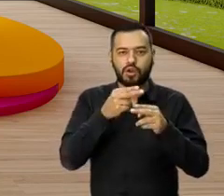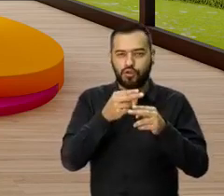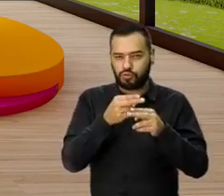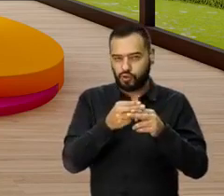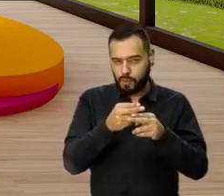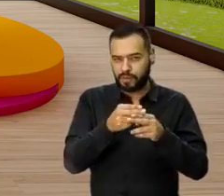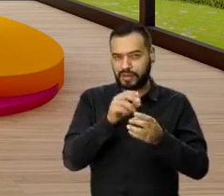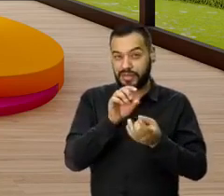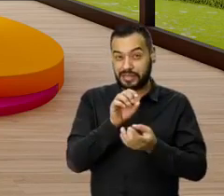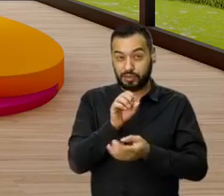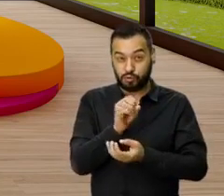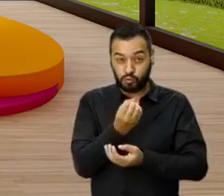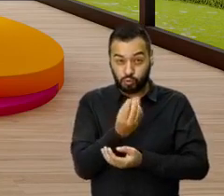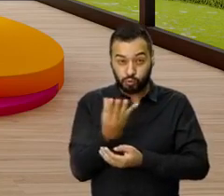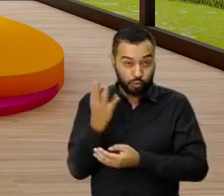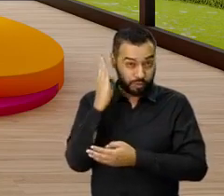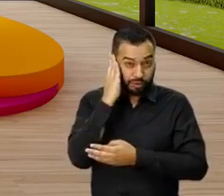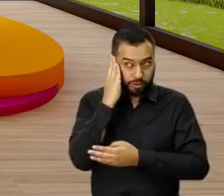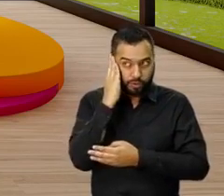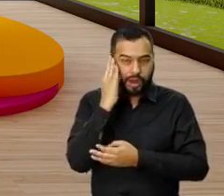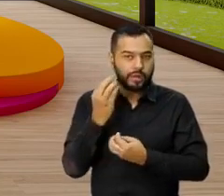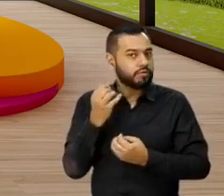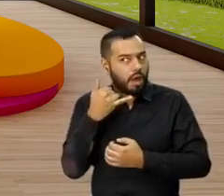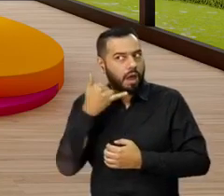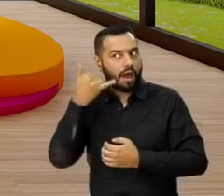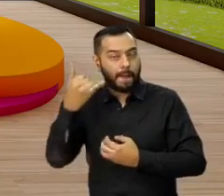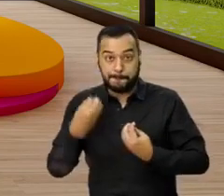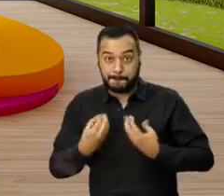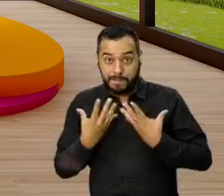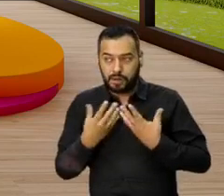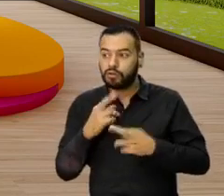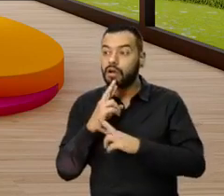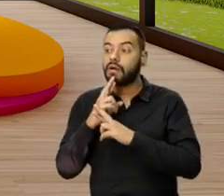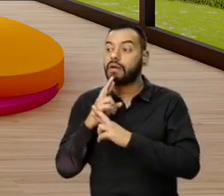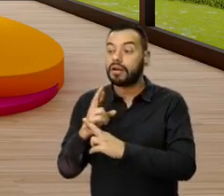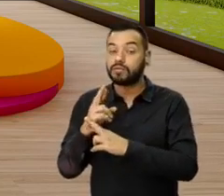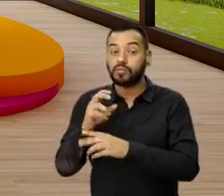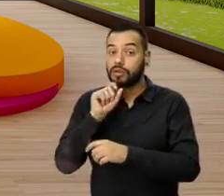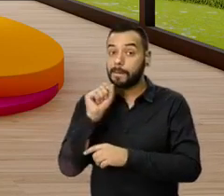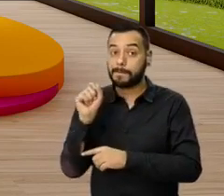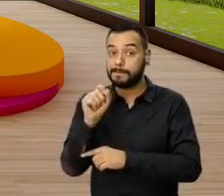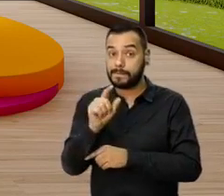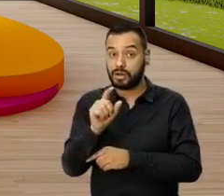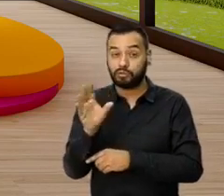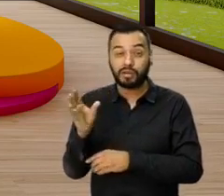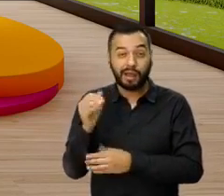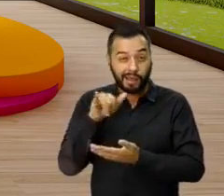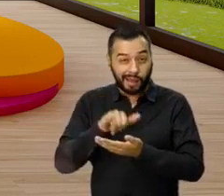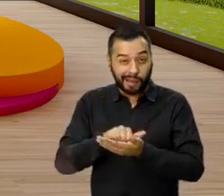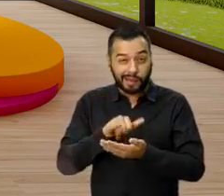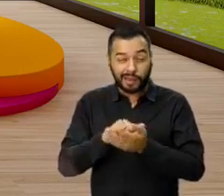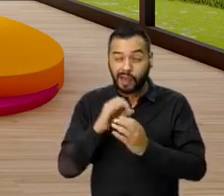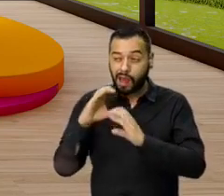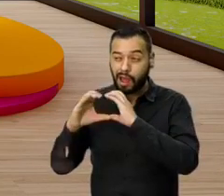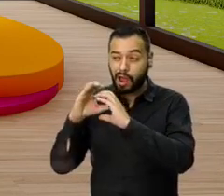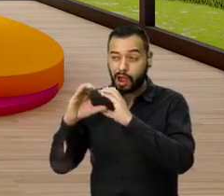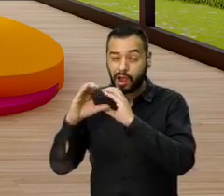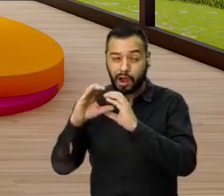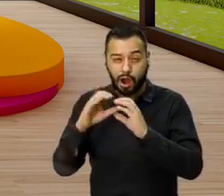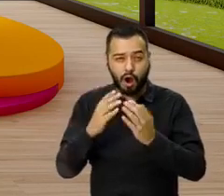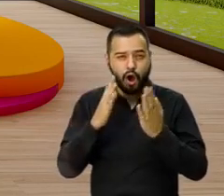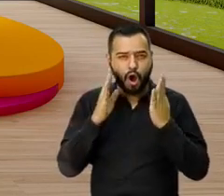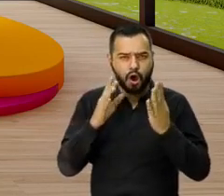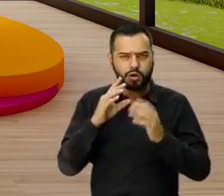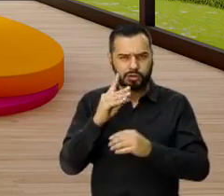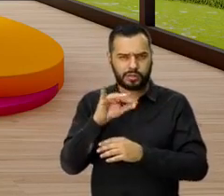número telefónico, los vamos a llamar en vivo y en directo. Y si responden la pregunta de toda esta conversación interesante que estamos teniendo con